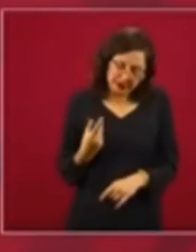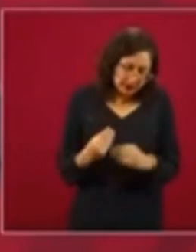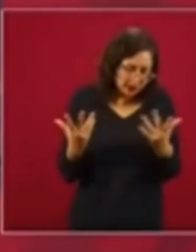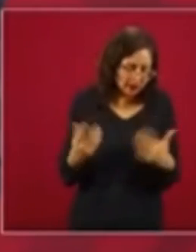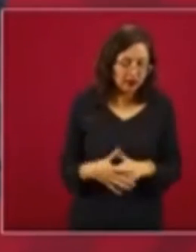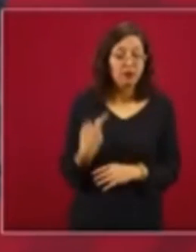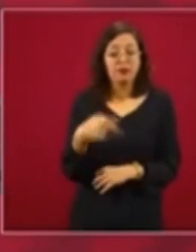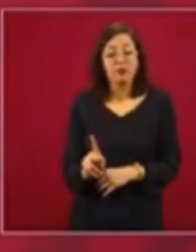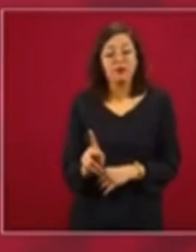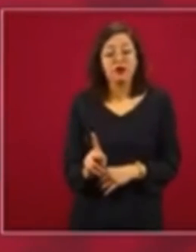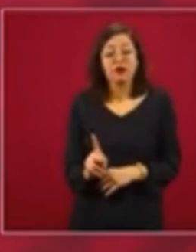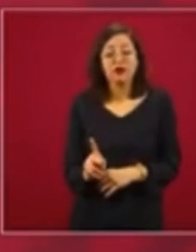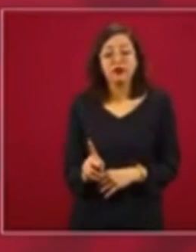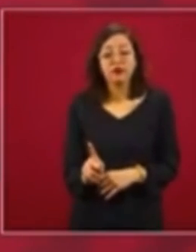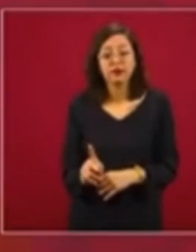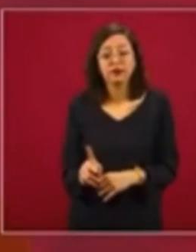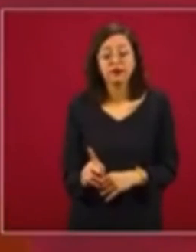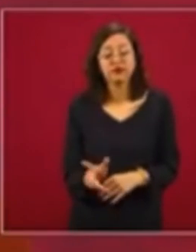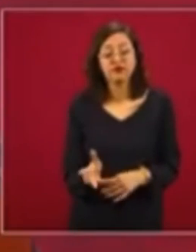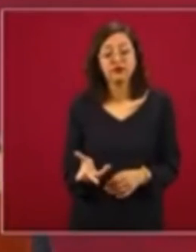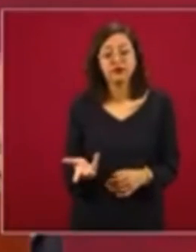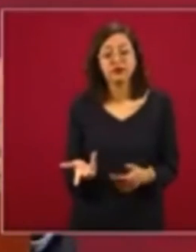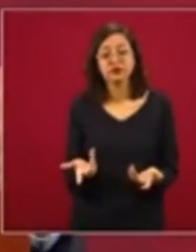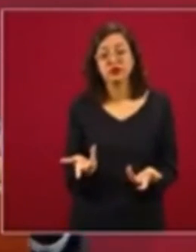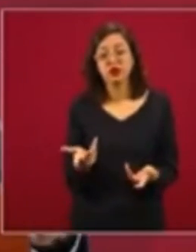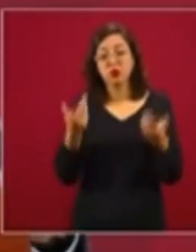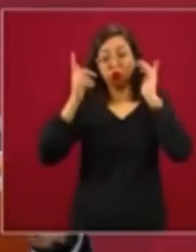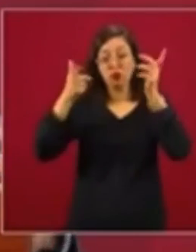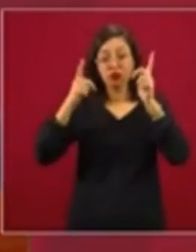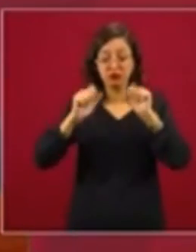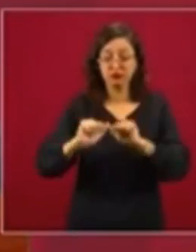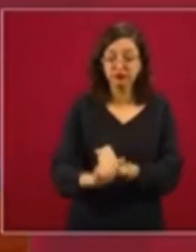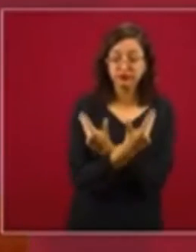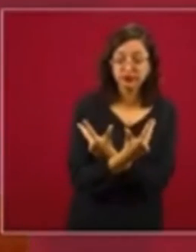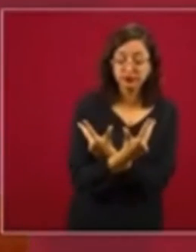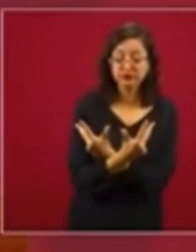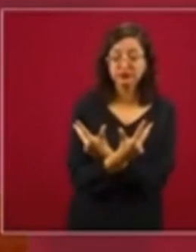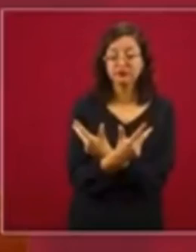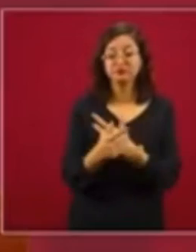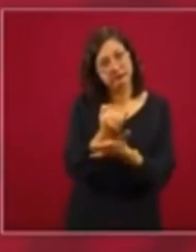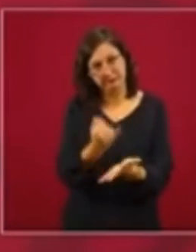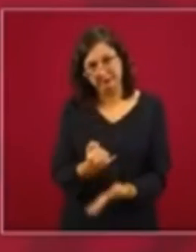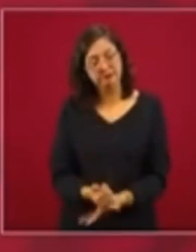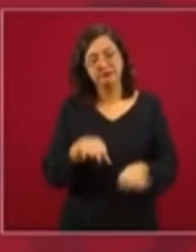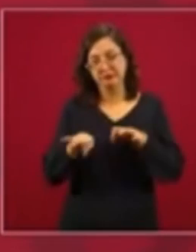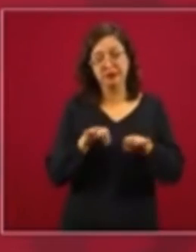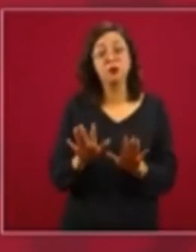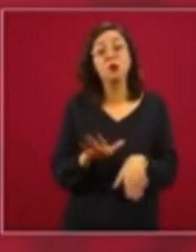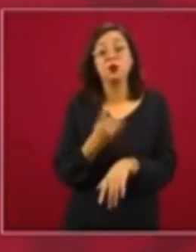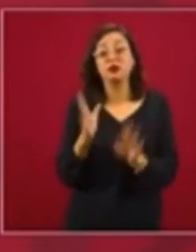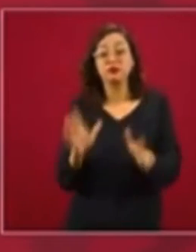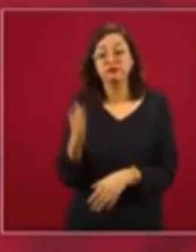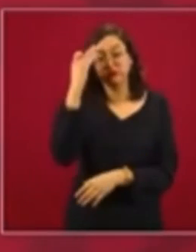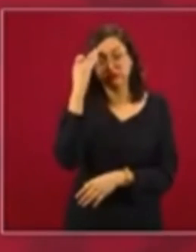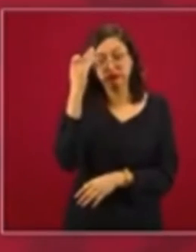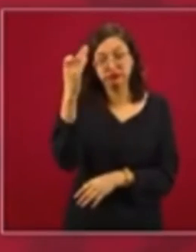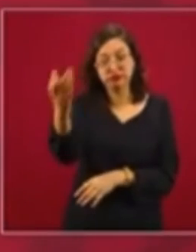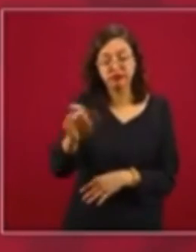resuelvan por conferencias, teleconferencias. Mucho tiempo